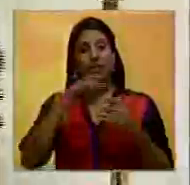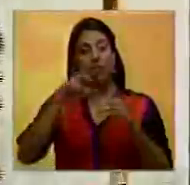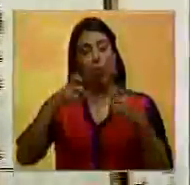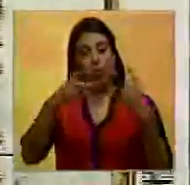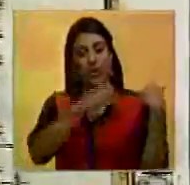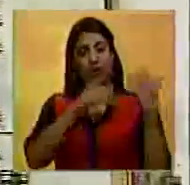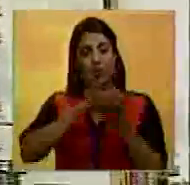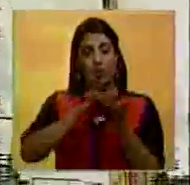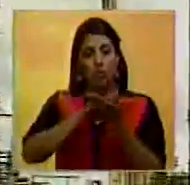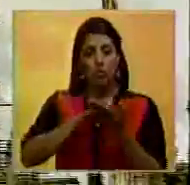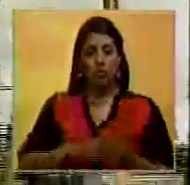las correcciones pertinentes.